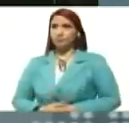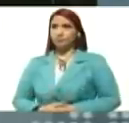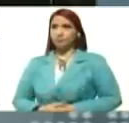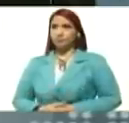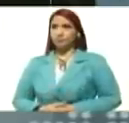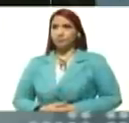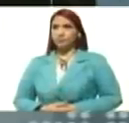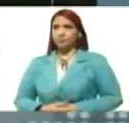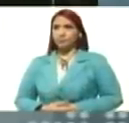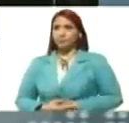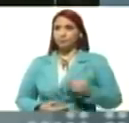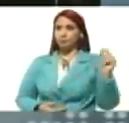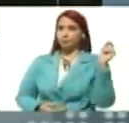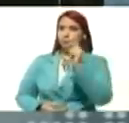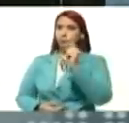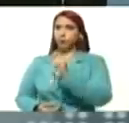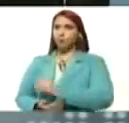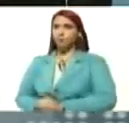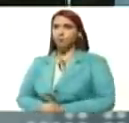PIN, a ti,